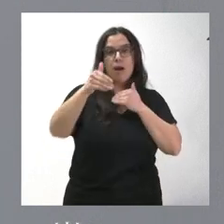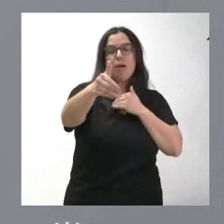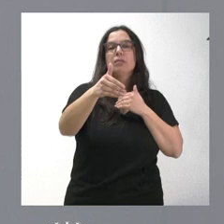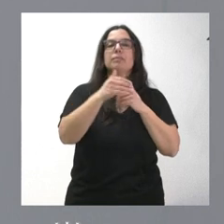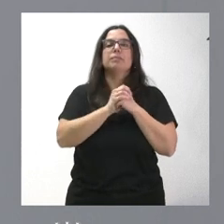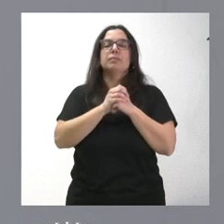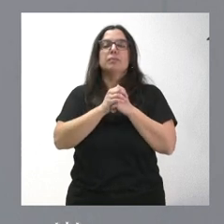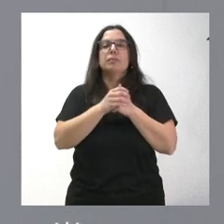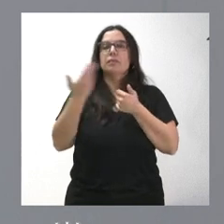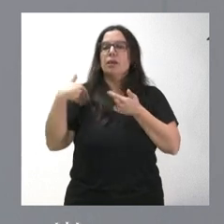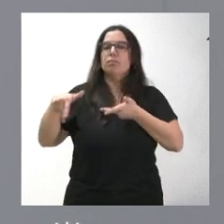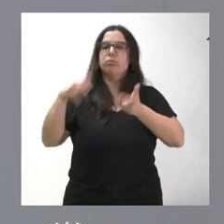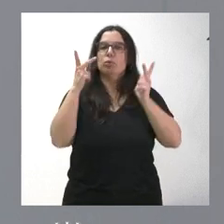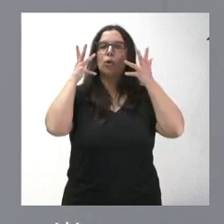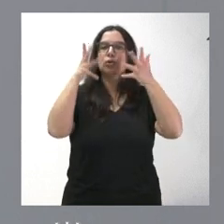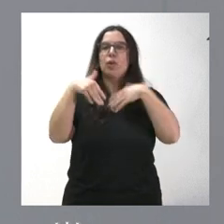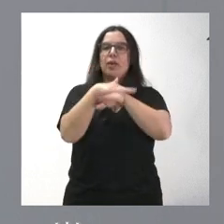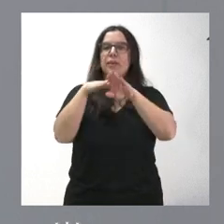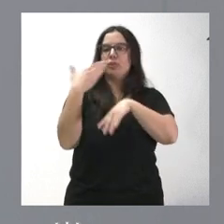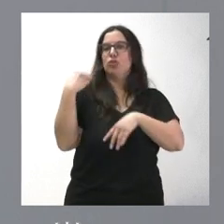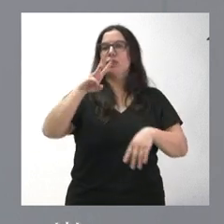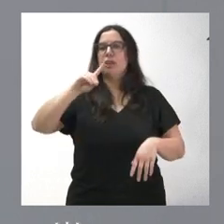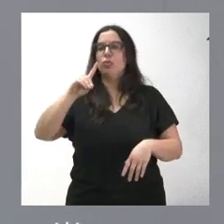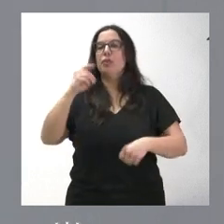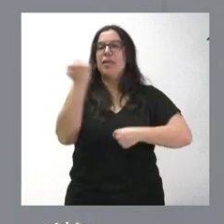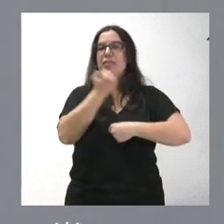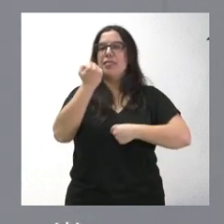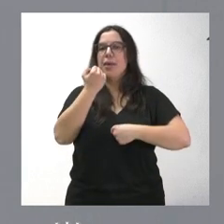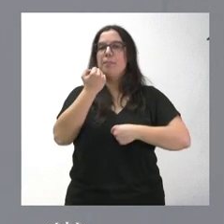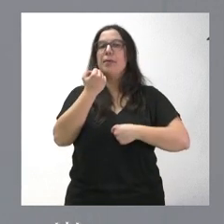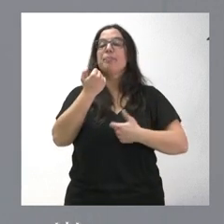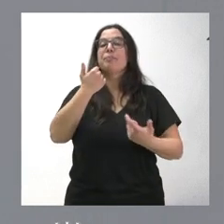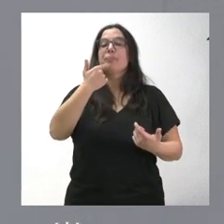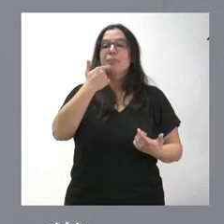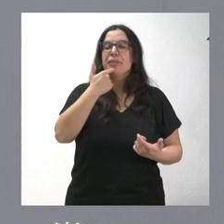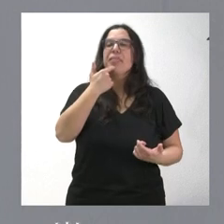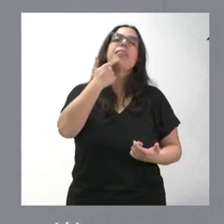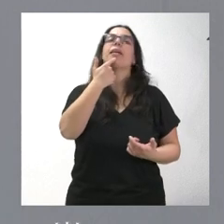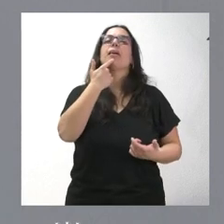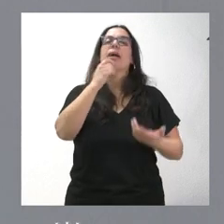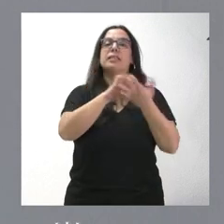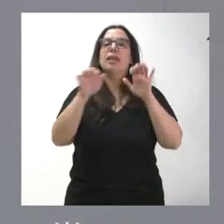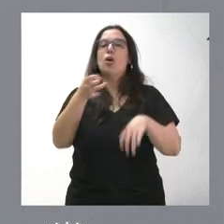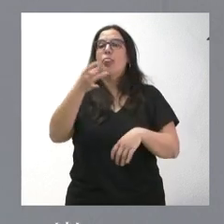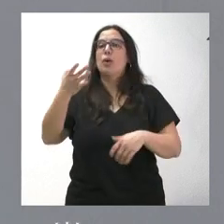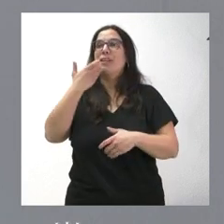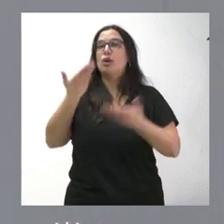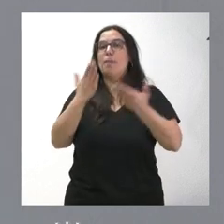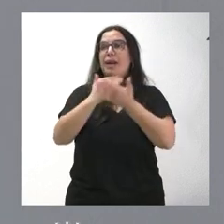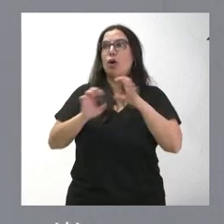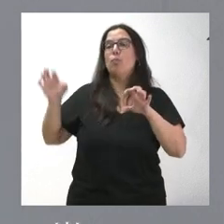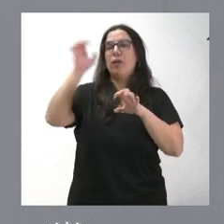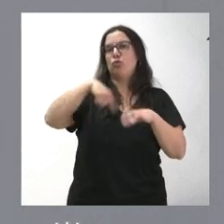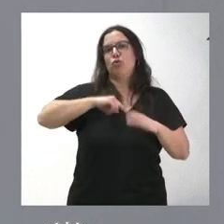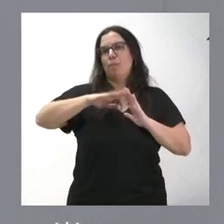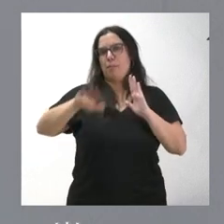que ha sido autorizado por el Consejo de Ministros el 31 de diciembre. Castilla y León están entre las comunidades menos endeudadas de España. Tenemos dos